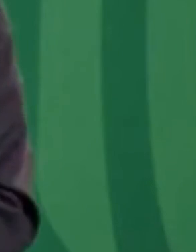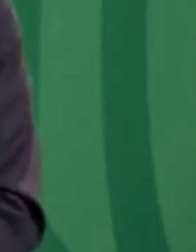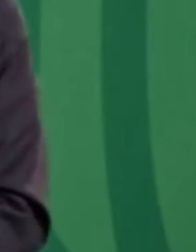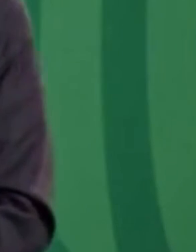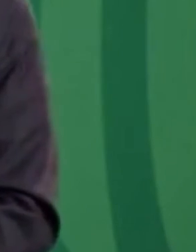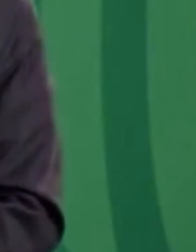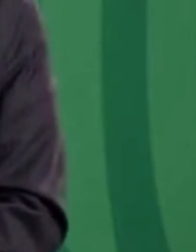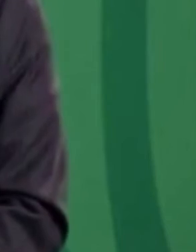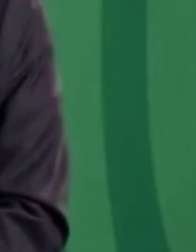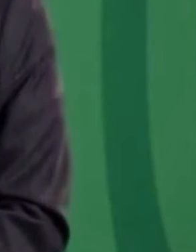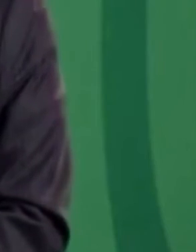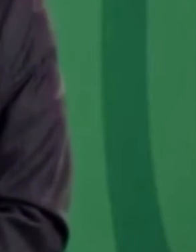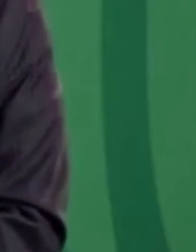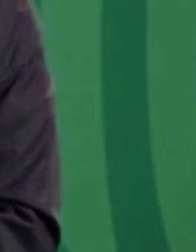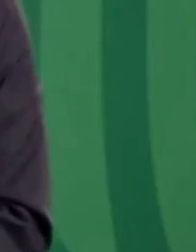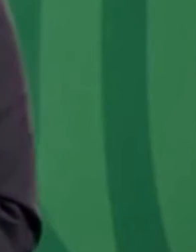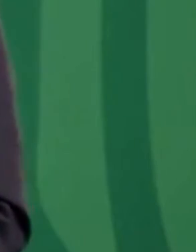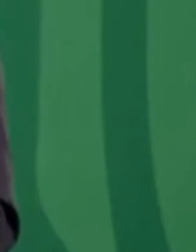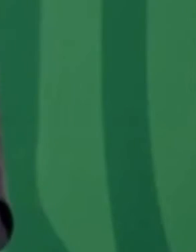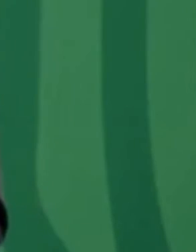derecho. De denunciarme,